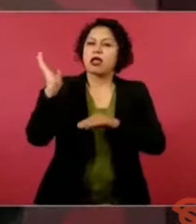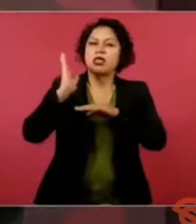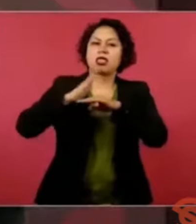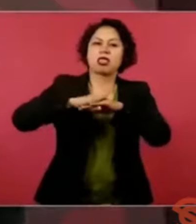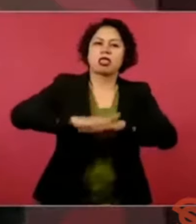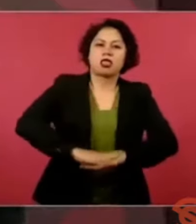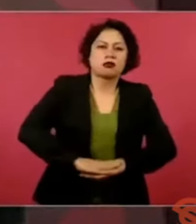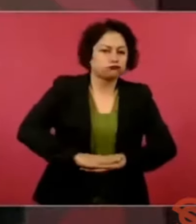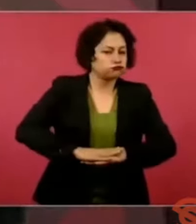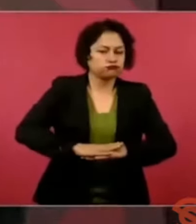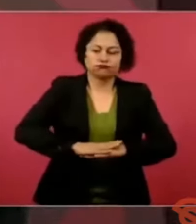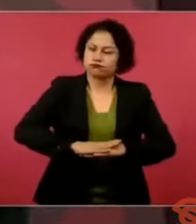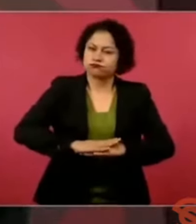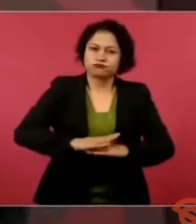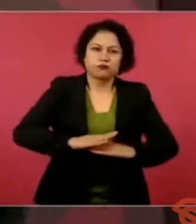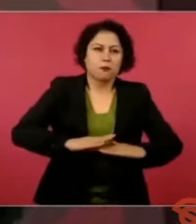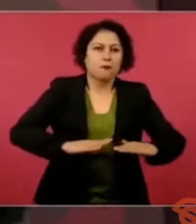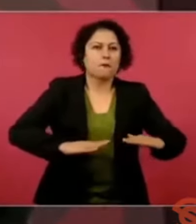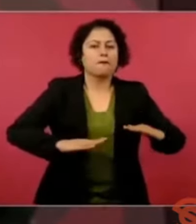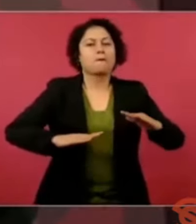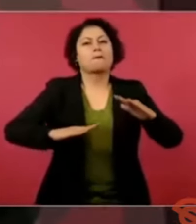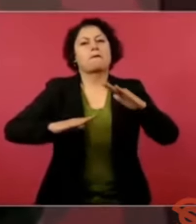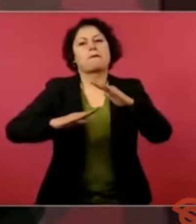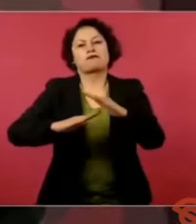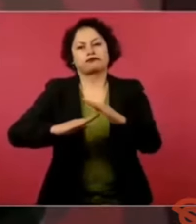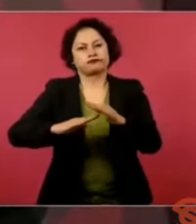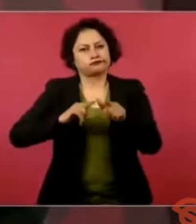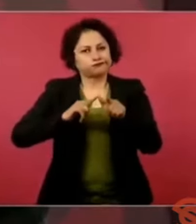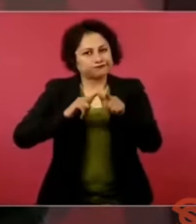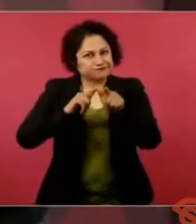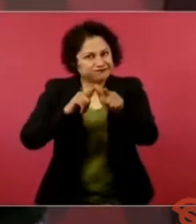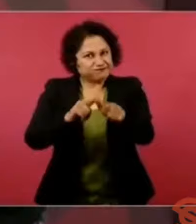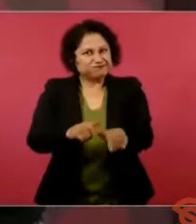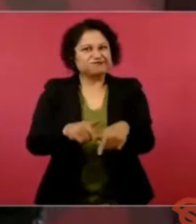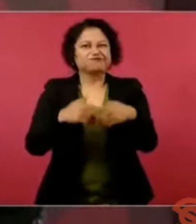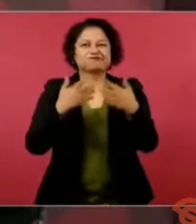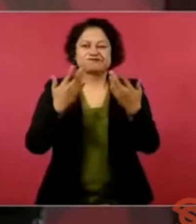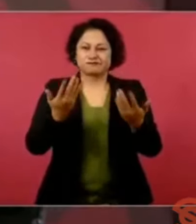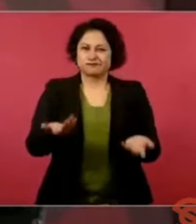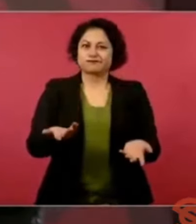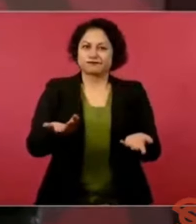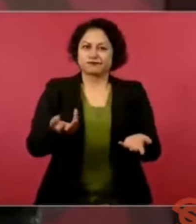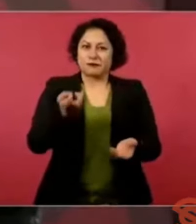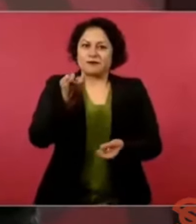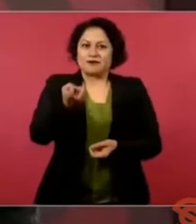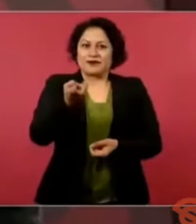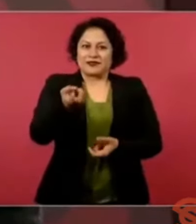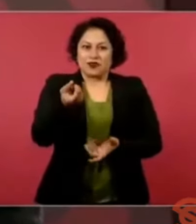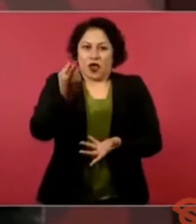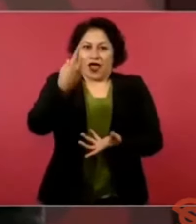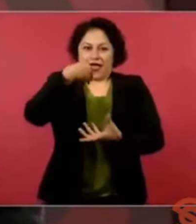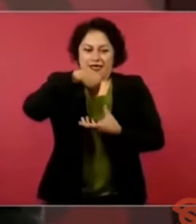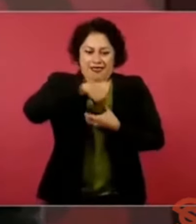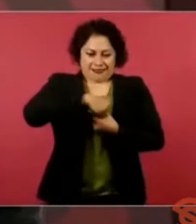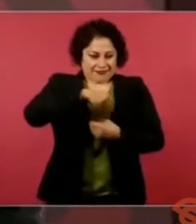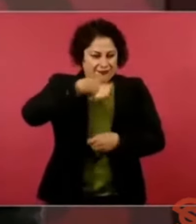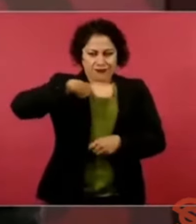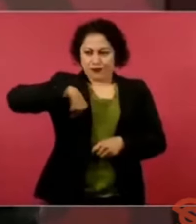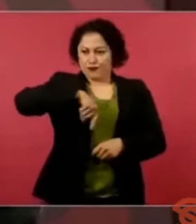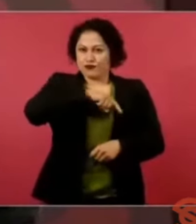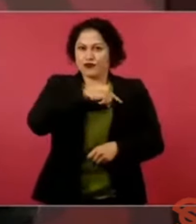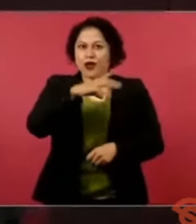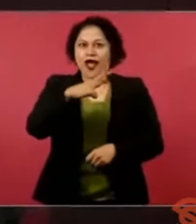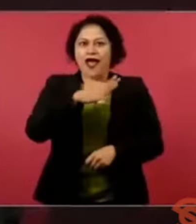se mantuvieron y es lo que nos hace excepcional en el mundo.